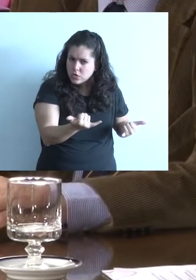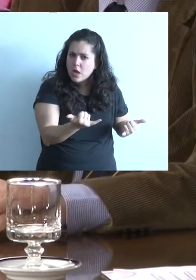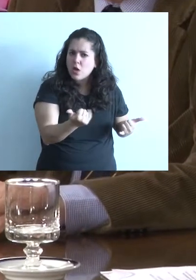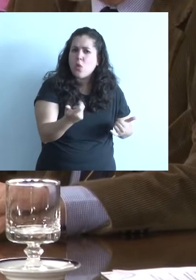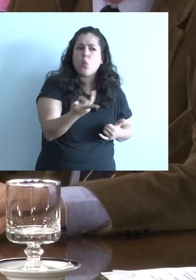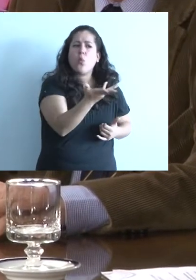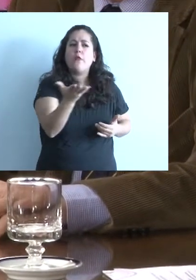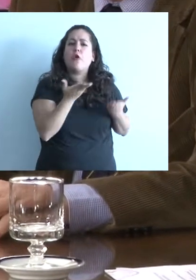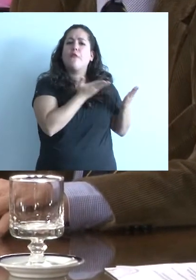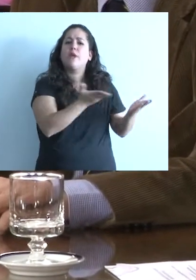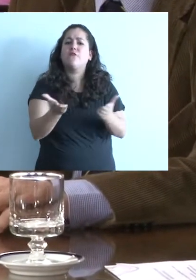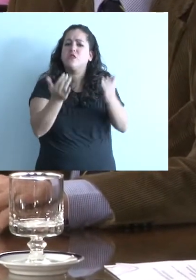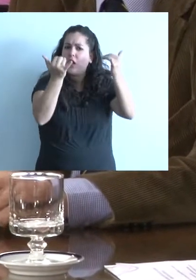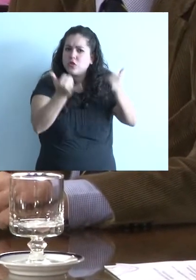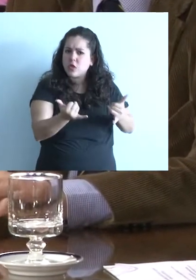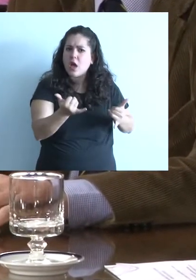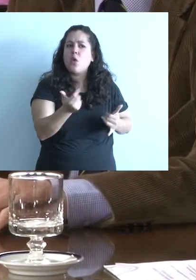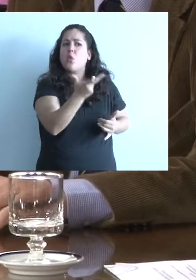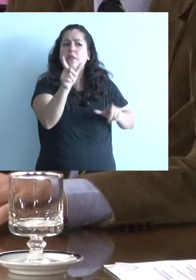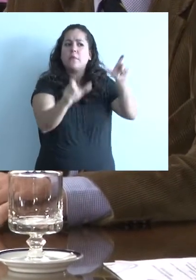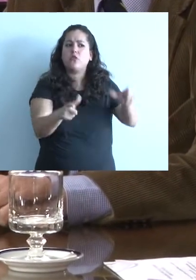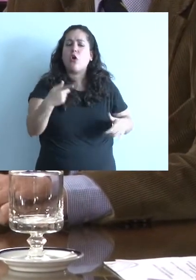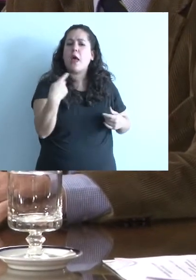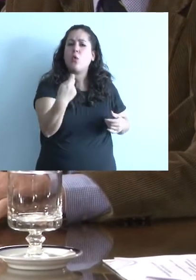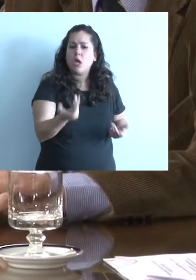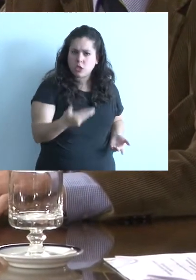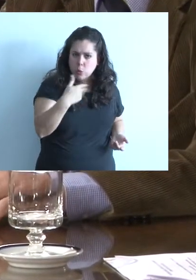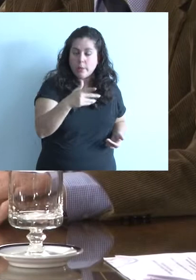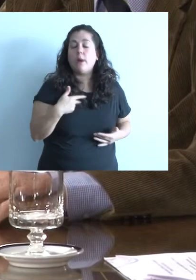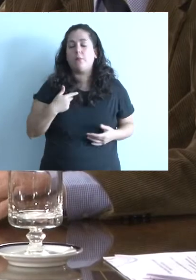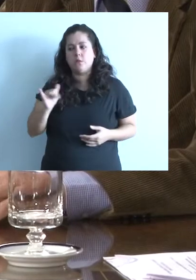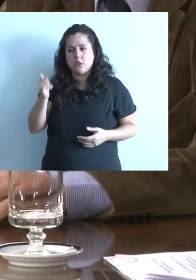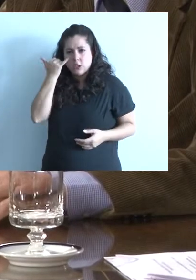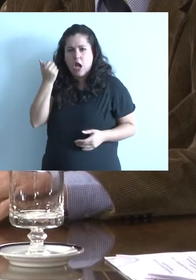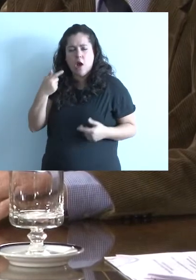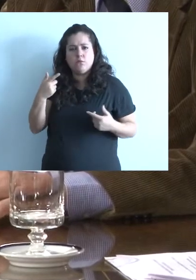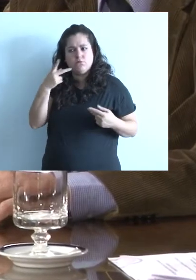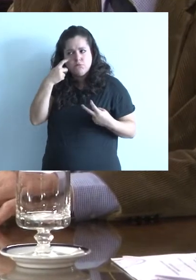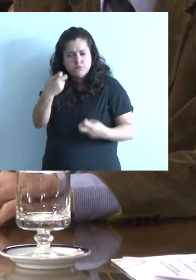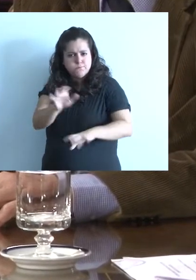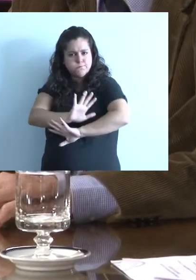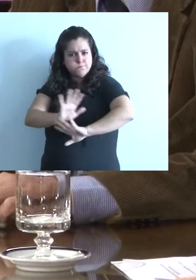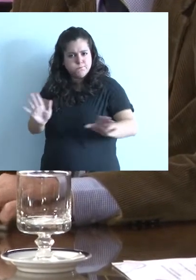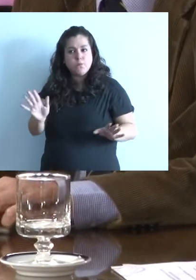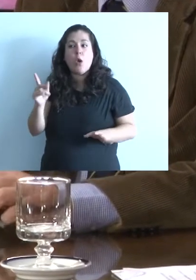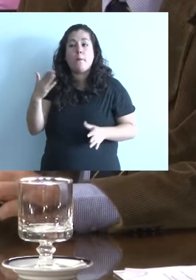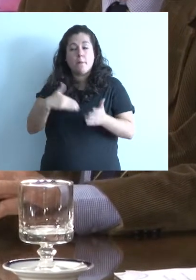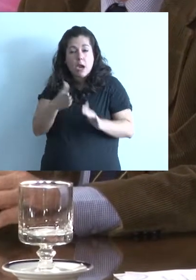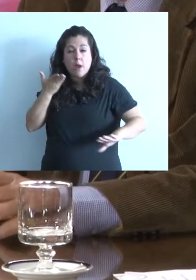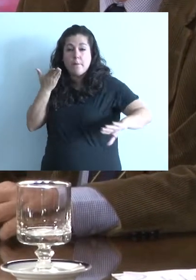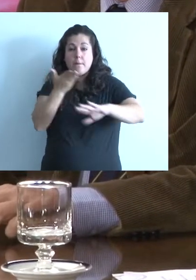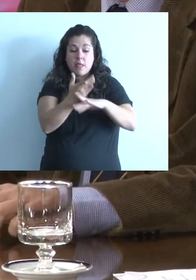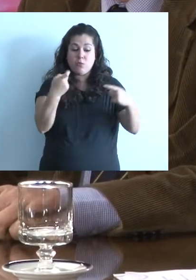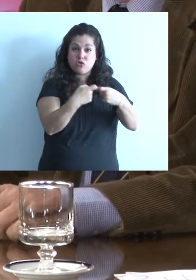podrían estar, digamos, recibiendo esta asignación? Sí, lo hicimos. Fundamentalmente le